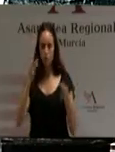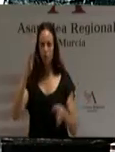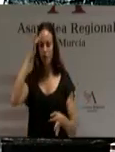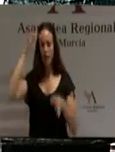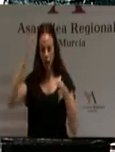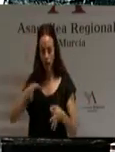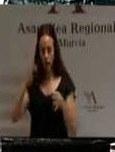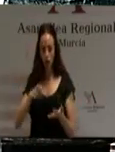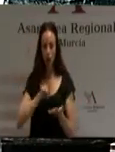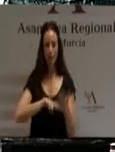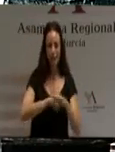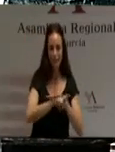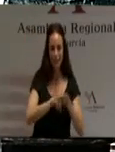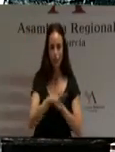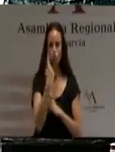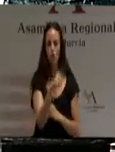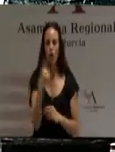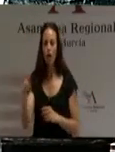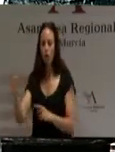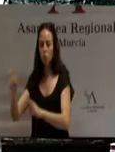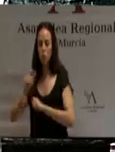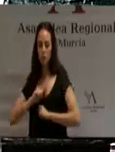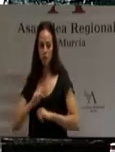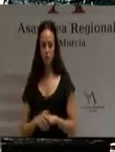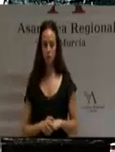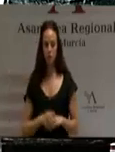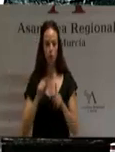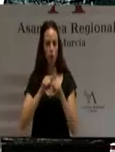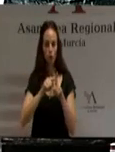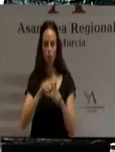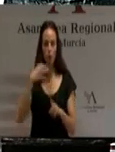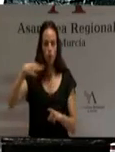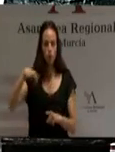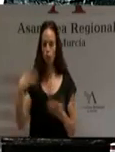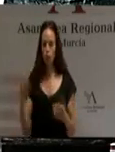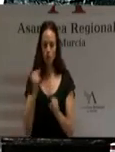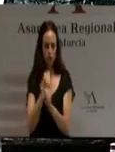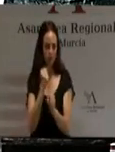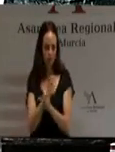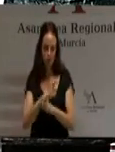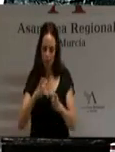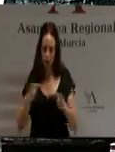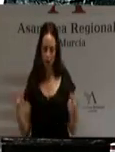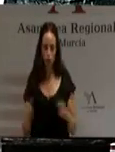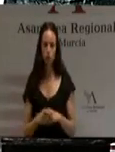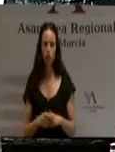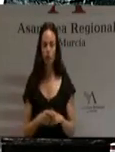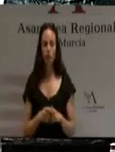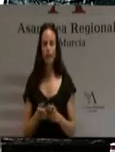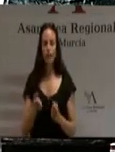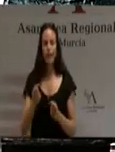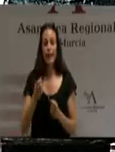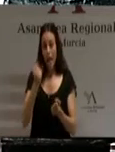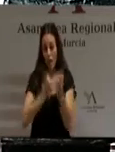recursos que los ciudadanos ponen en nuestras manos, con el único objetivo de crear empleo, alcanzar el crecimiento económico y